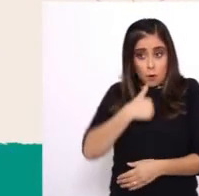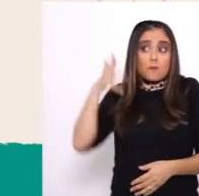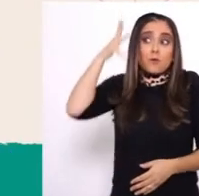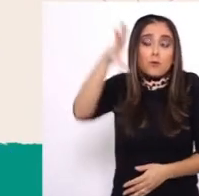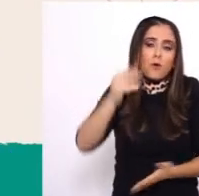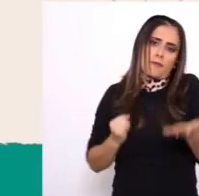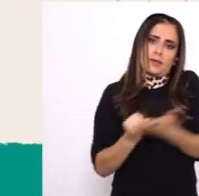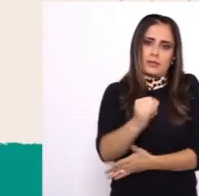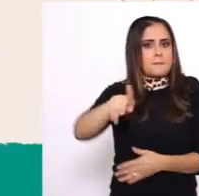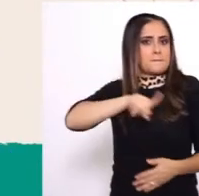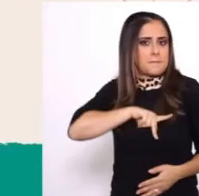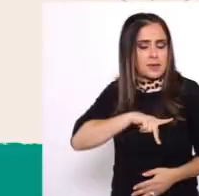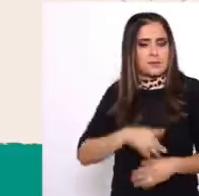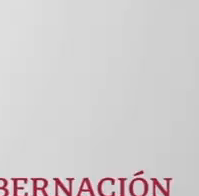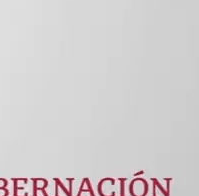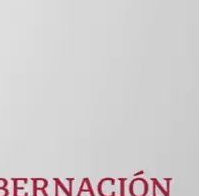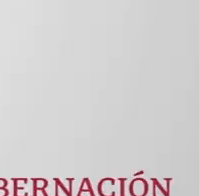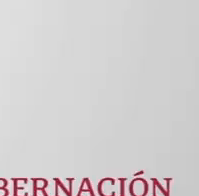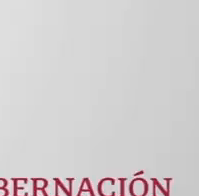Yo decido mi futuro.